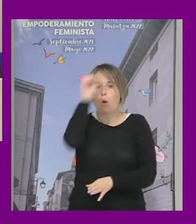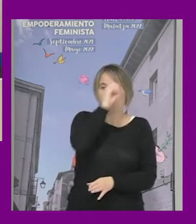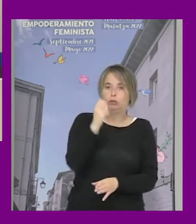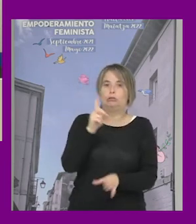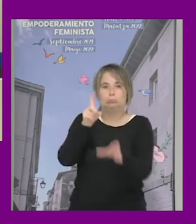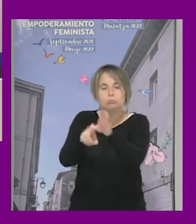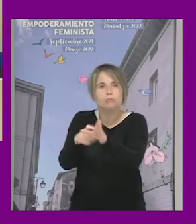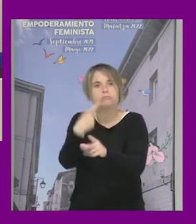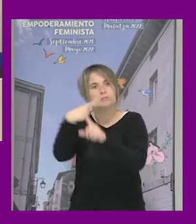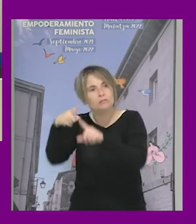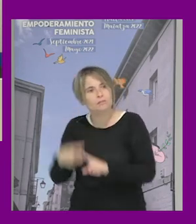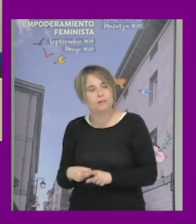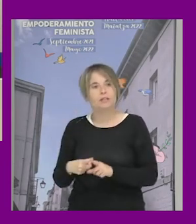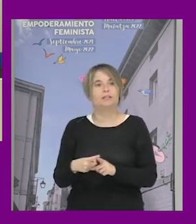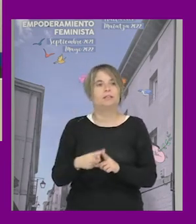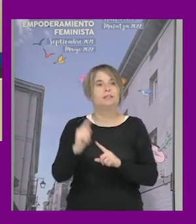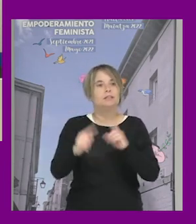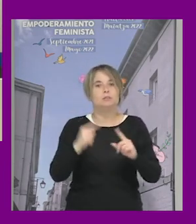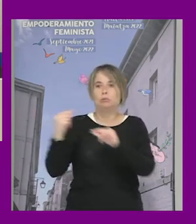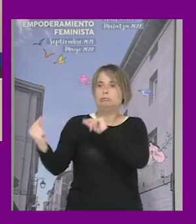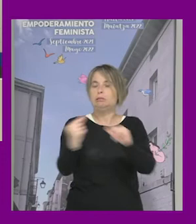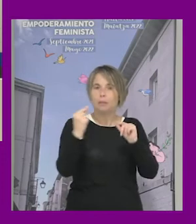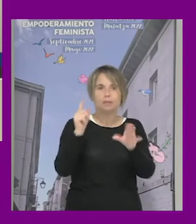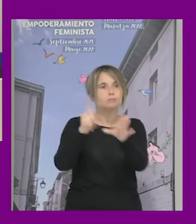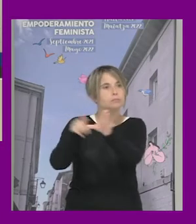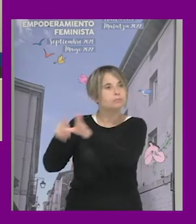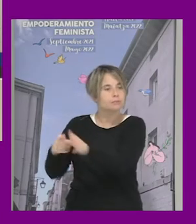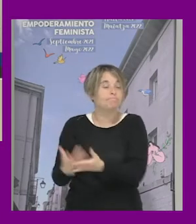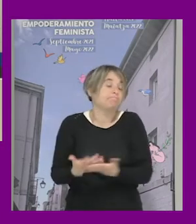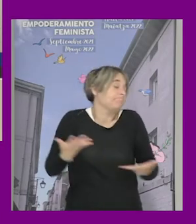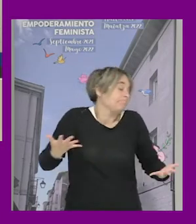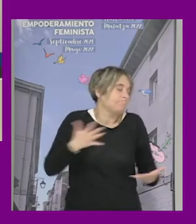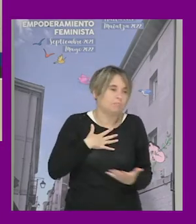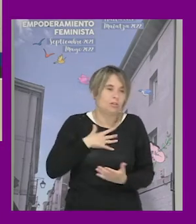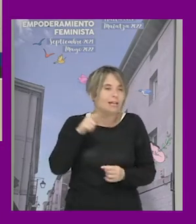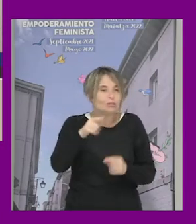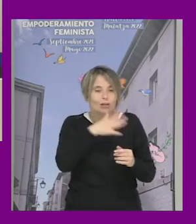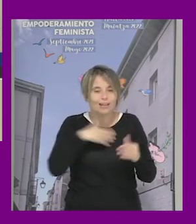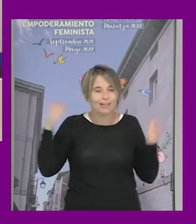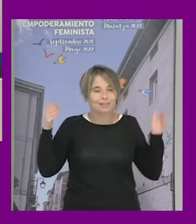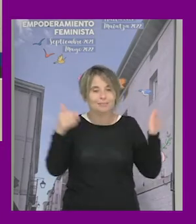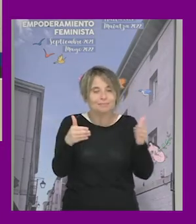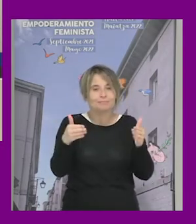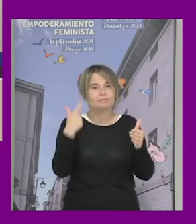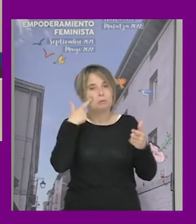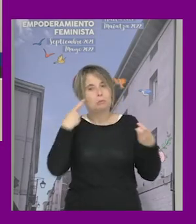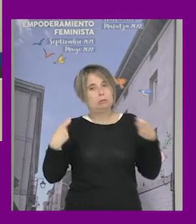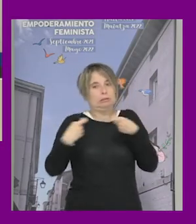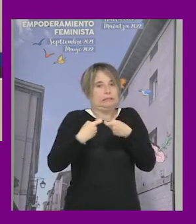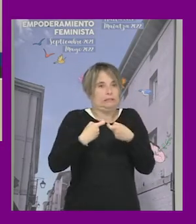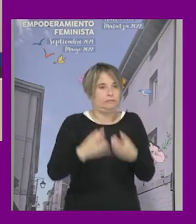se renoven determinados debates ¿no? bueno en fin esto es donde quería situar como esta tensión